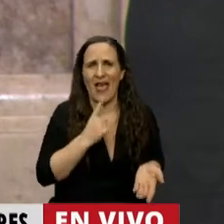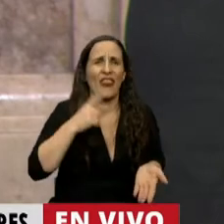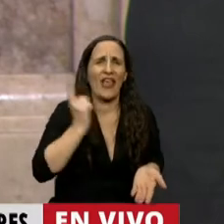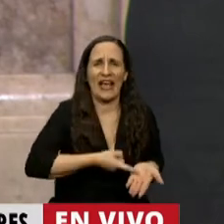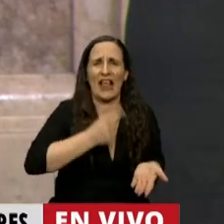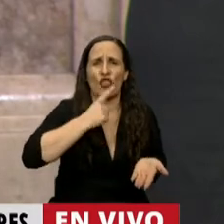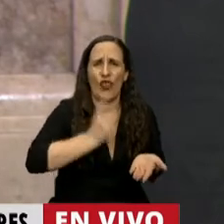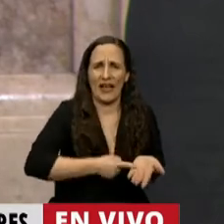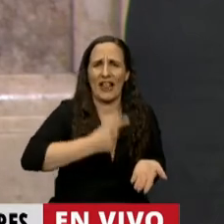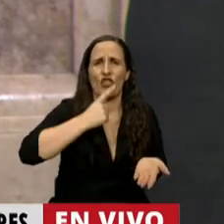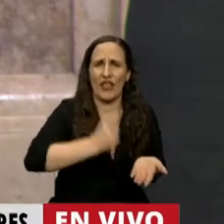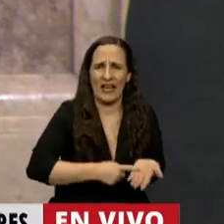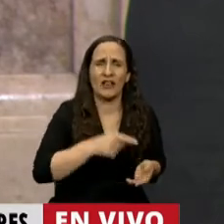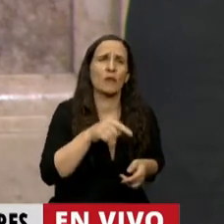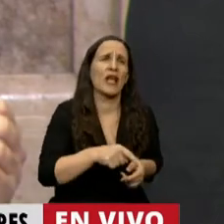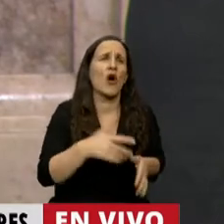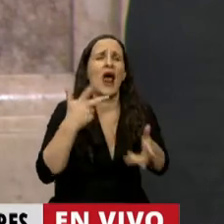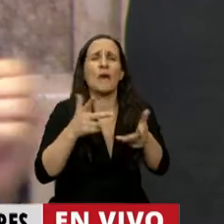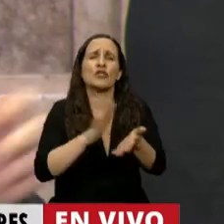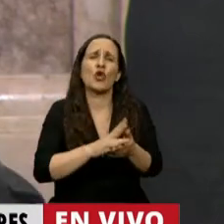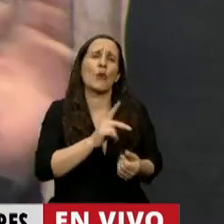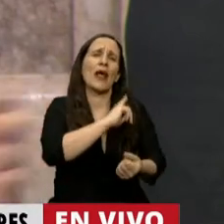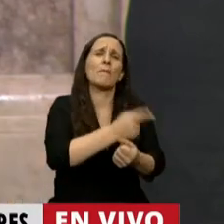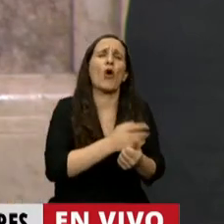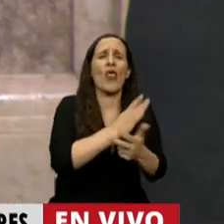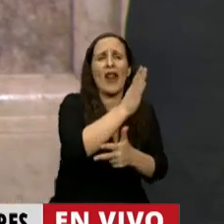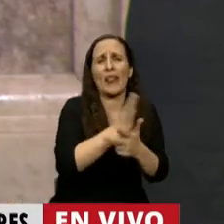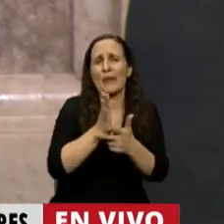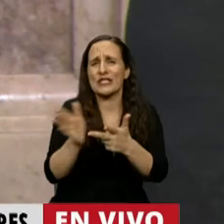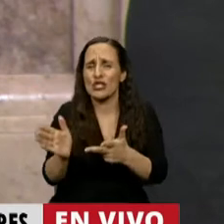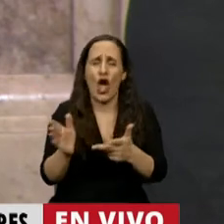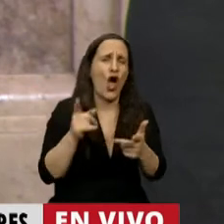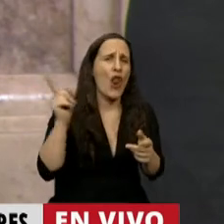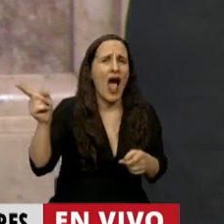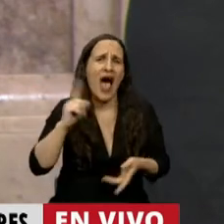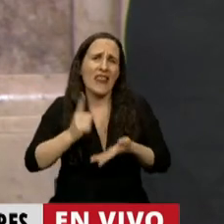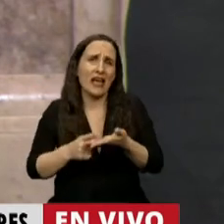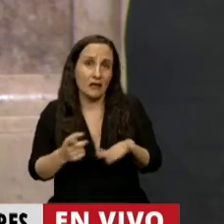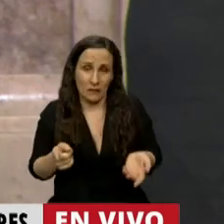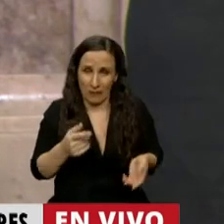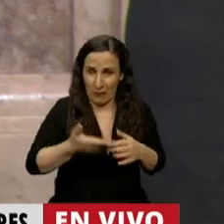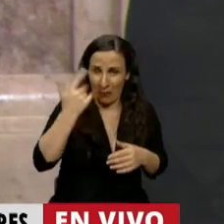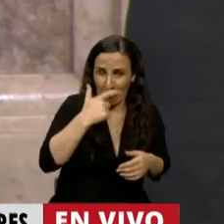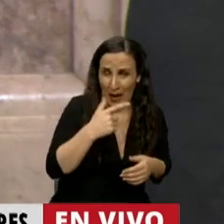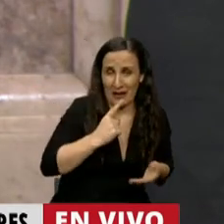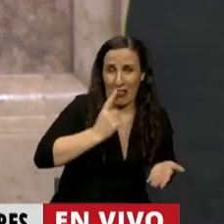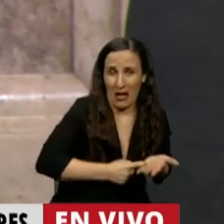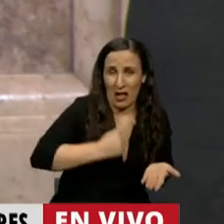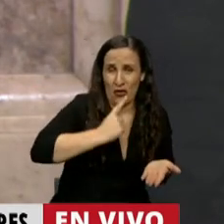limpio. ¿No? Porque ahora hablan de la República, de los decretos, que esto, el otro. A decretazo limpio.